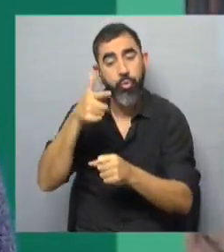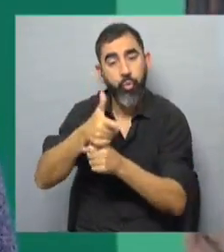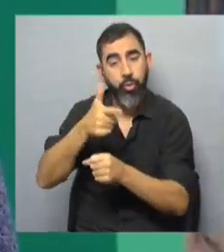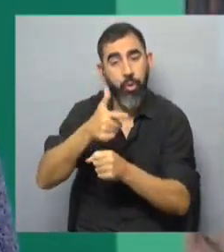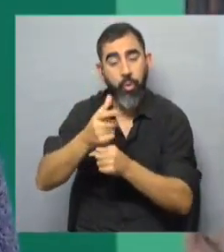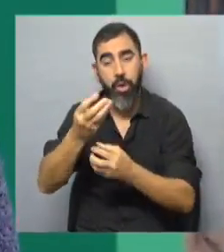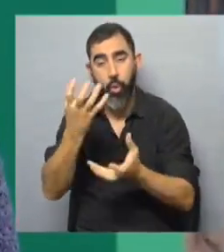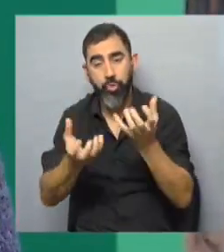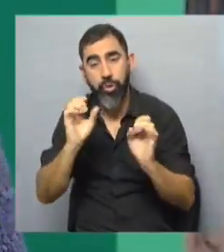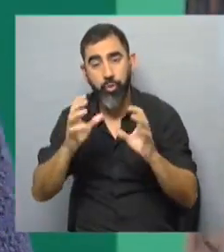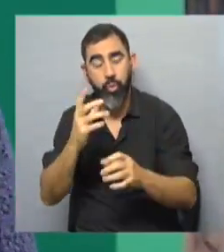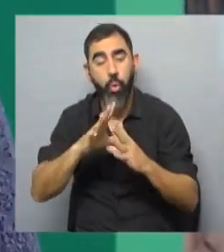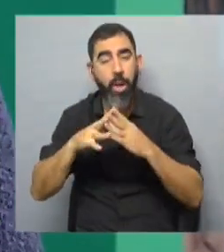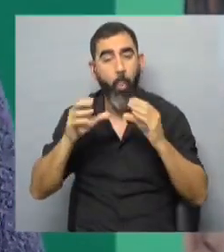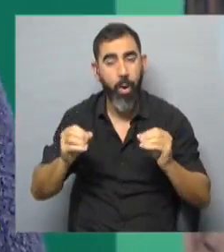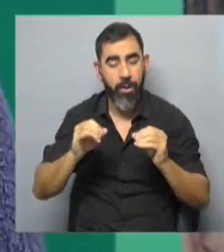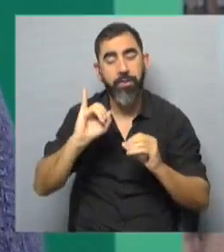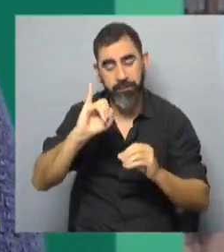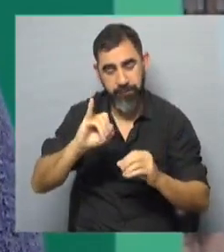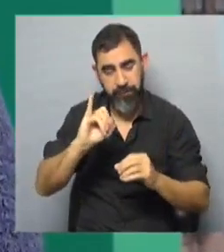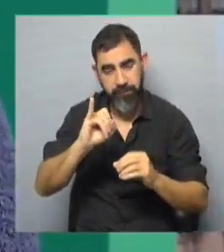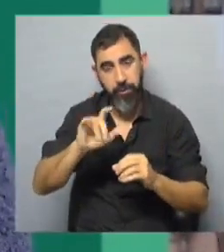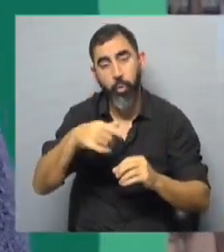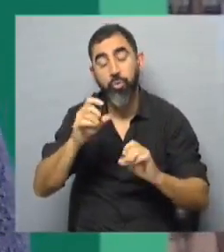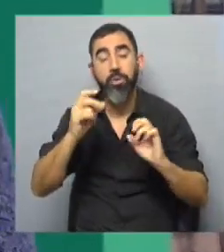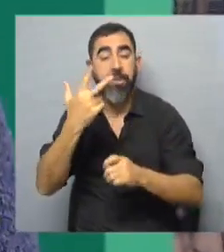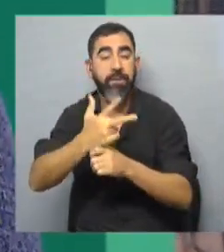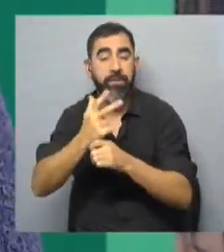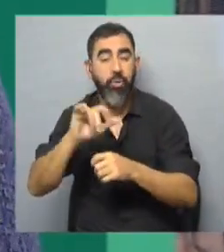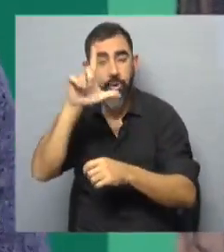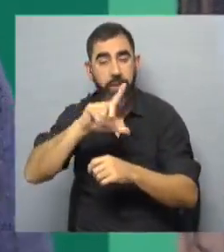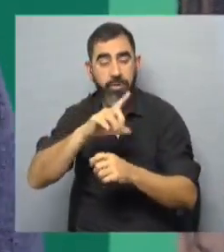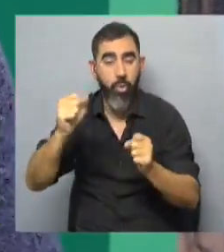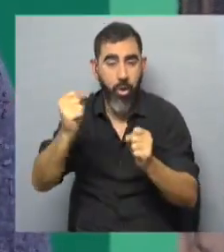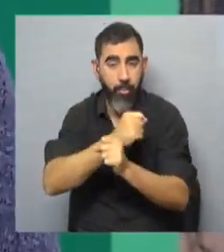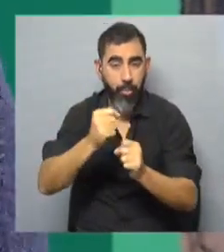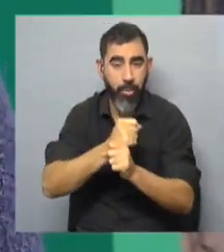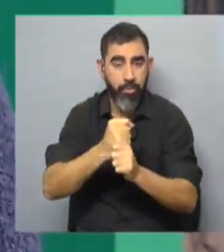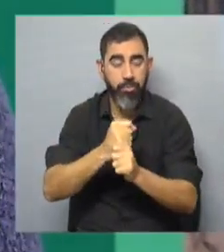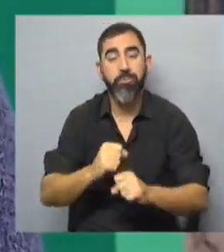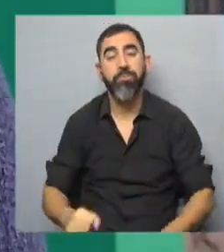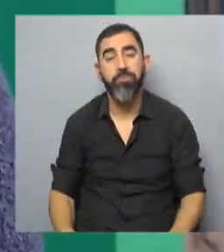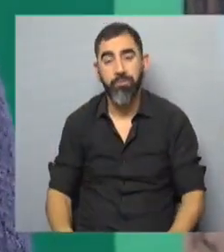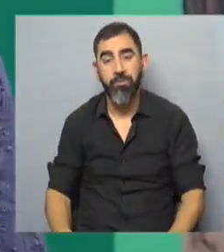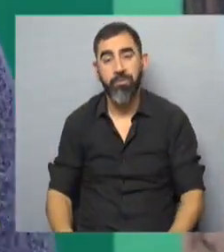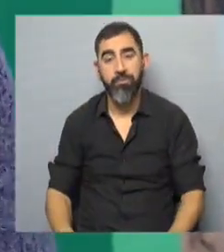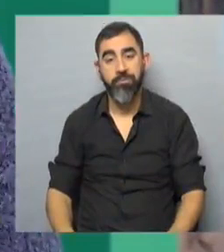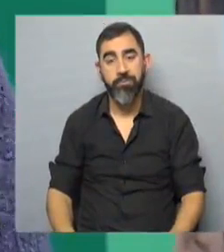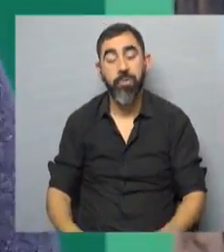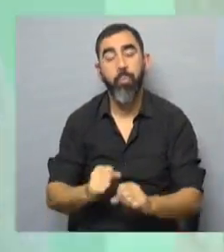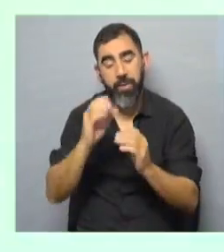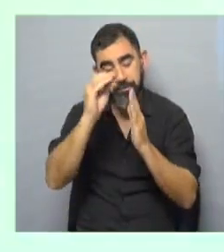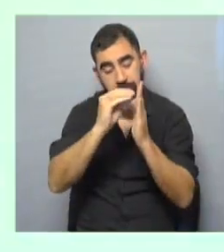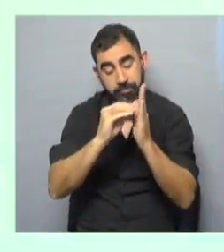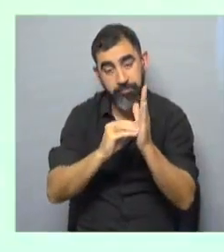gastronomía, no solo el primario. Exactamente. Todos los otros, el requisito de ciclo primario aprobado, ¿verdad? Y ahí se pueden